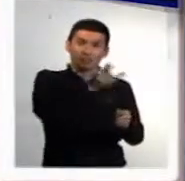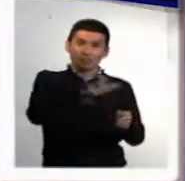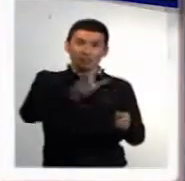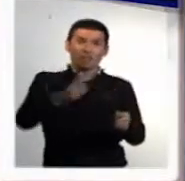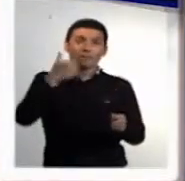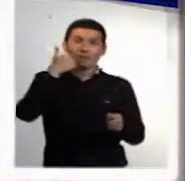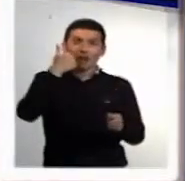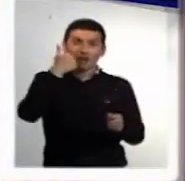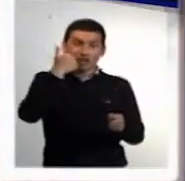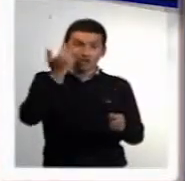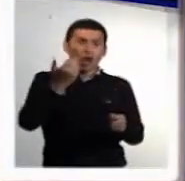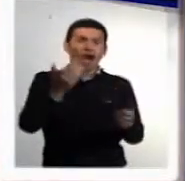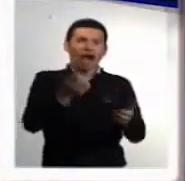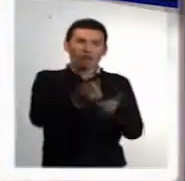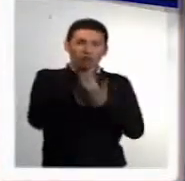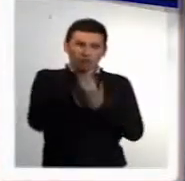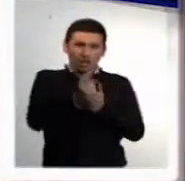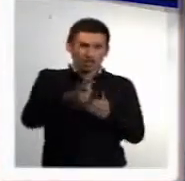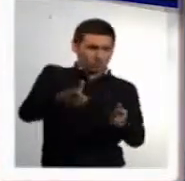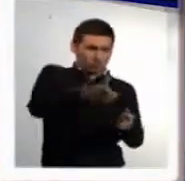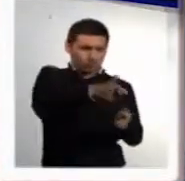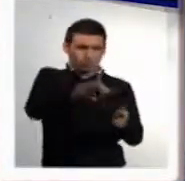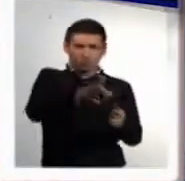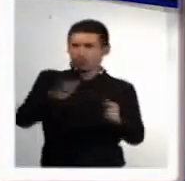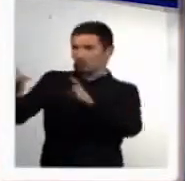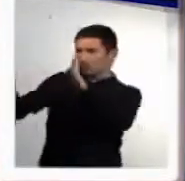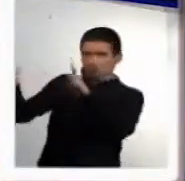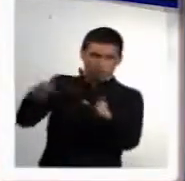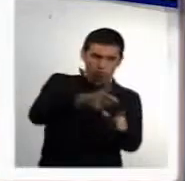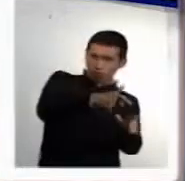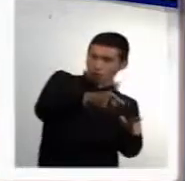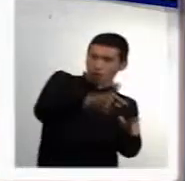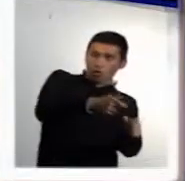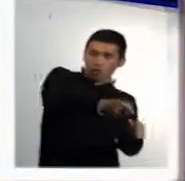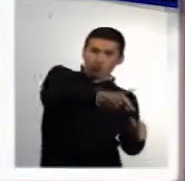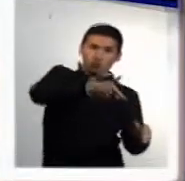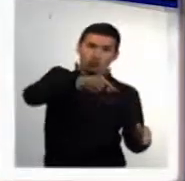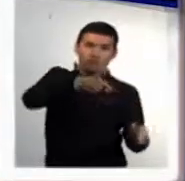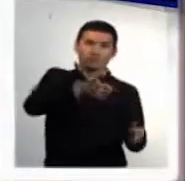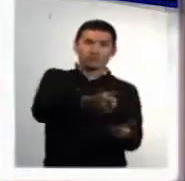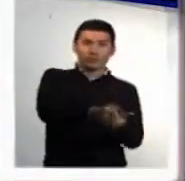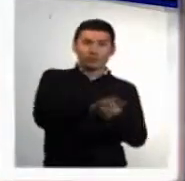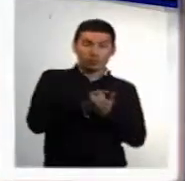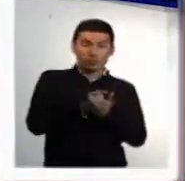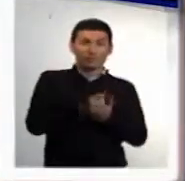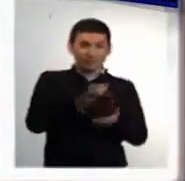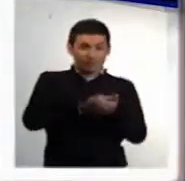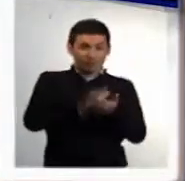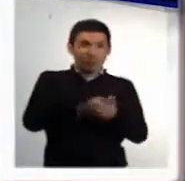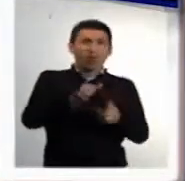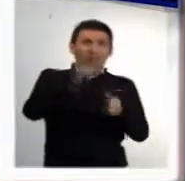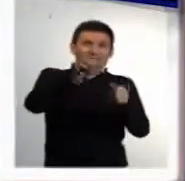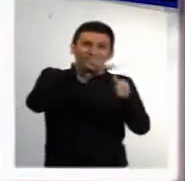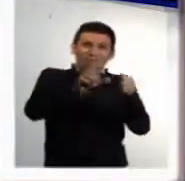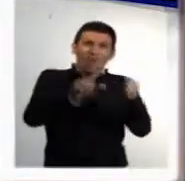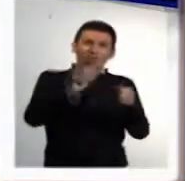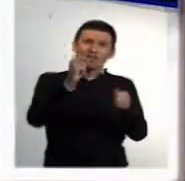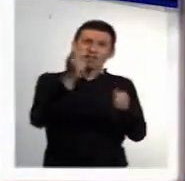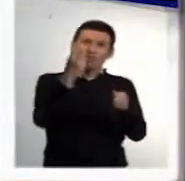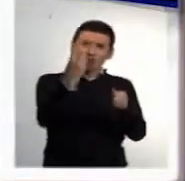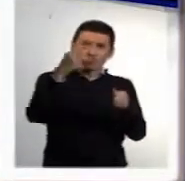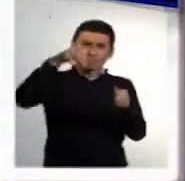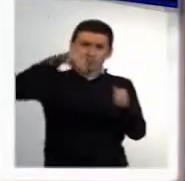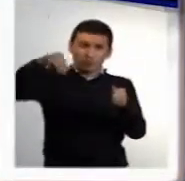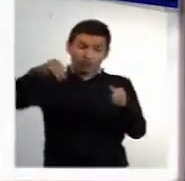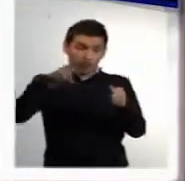ayudándose por ultrasonido, para poderla fracturar antes de aspirarla. Y por esa misma incisión de dos milímetros